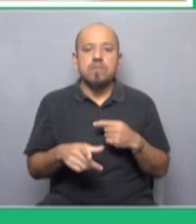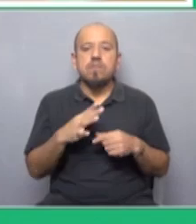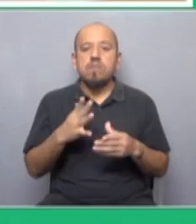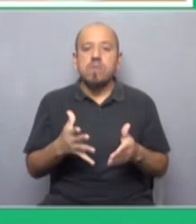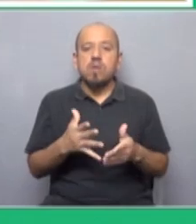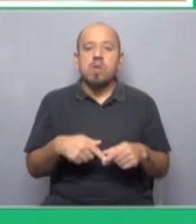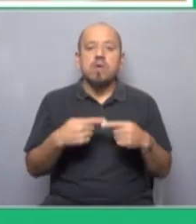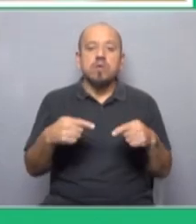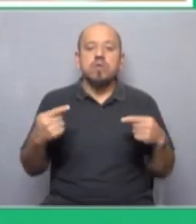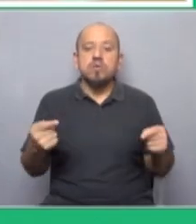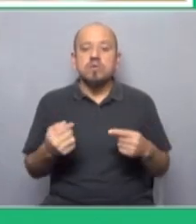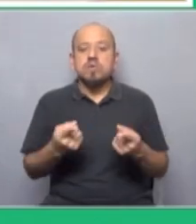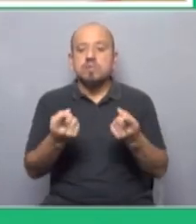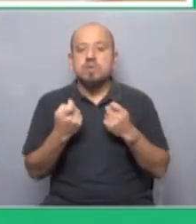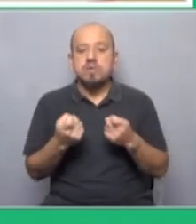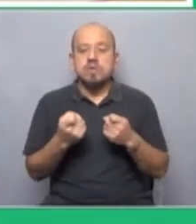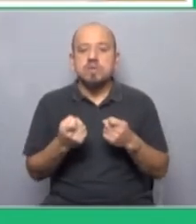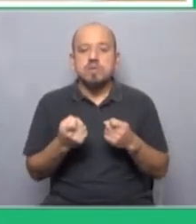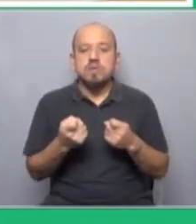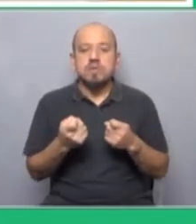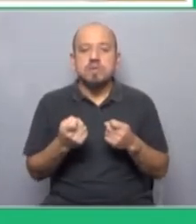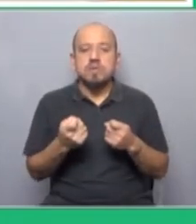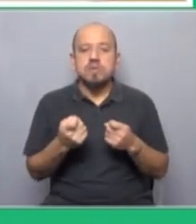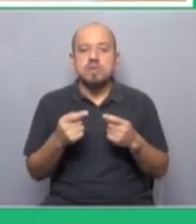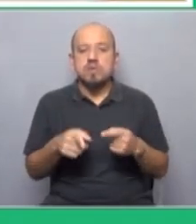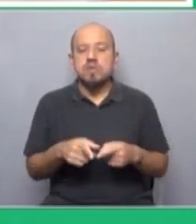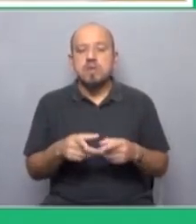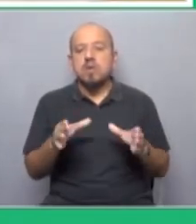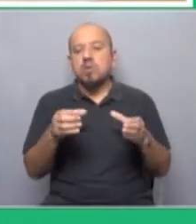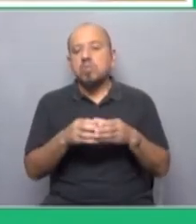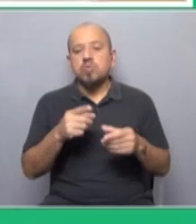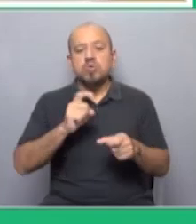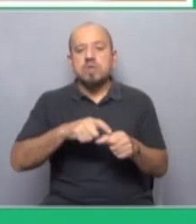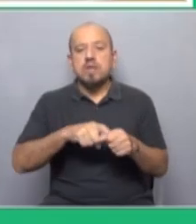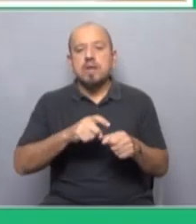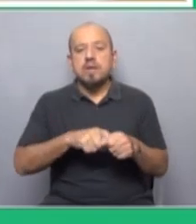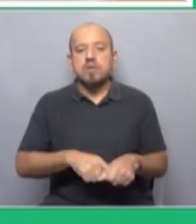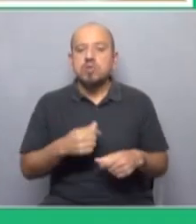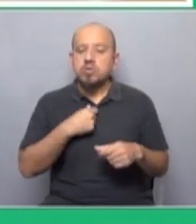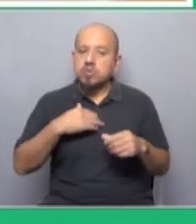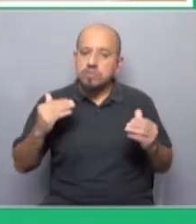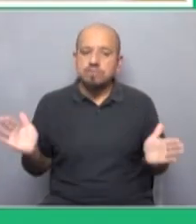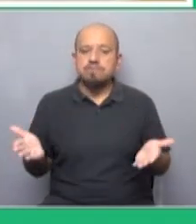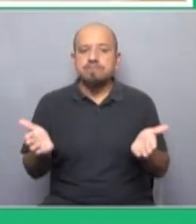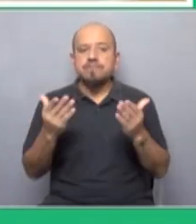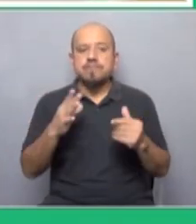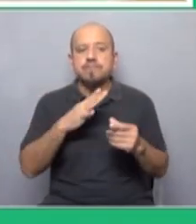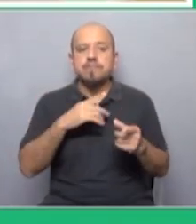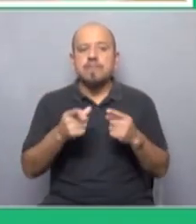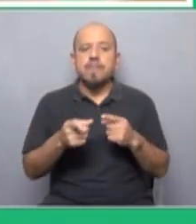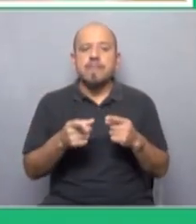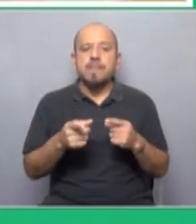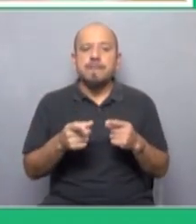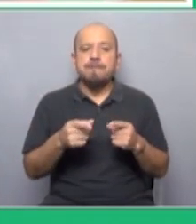elementos en común y que necesita apostar a la unidad desde el movimiento sindical eso es lo que hemos estado promoviendo y haciendo de hecho hay un espacio